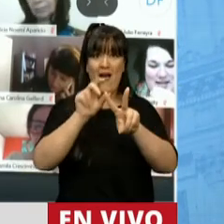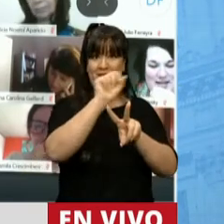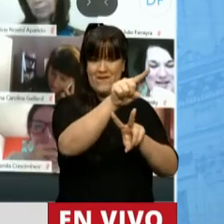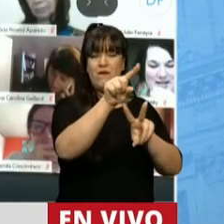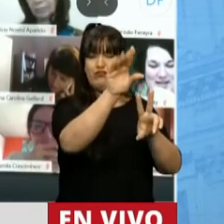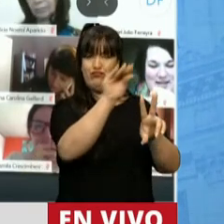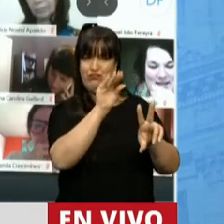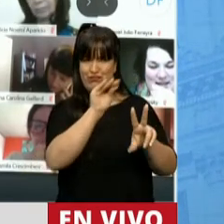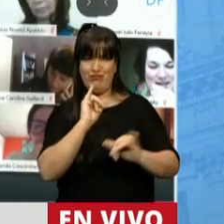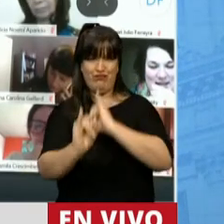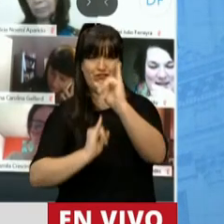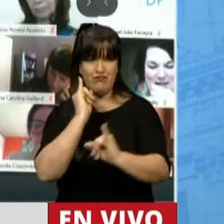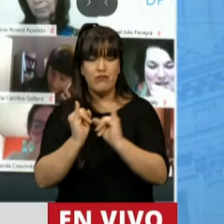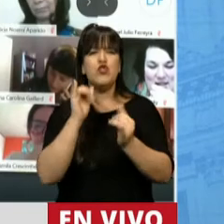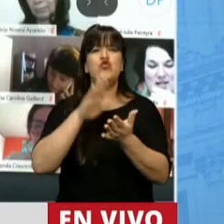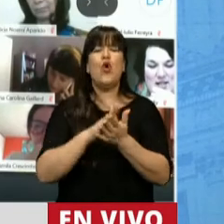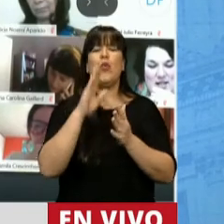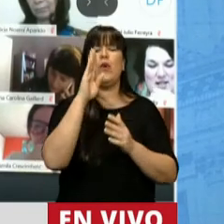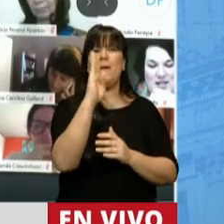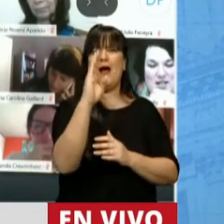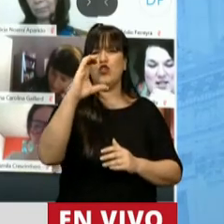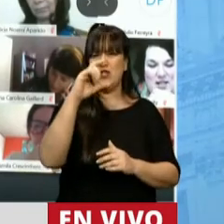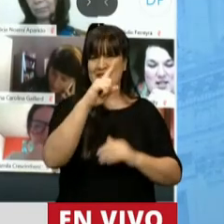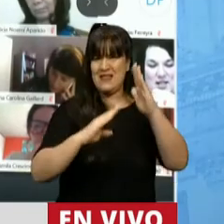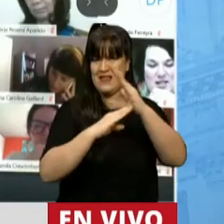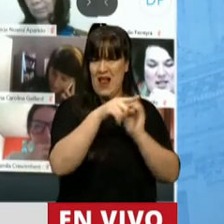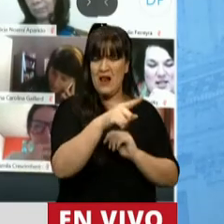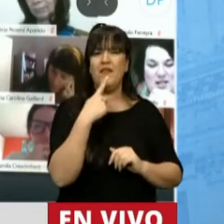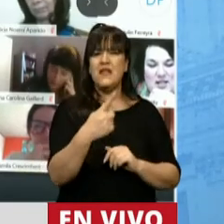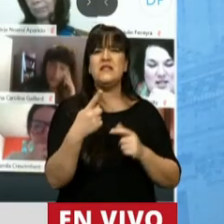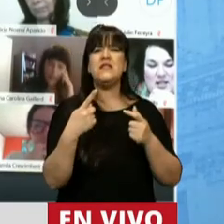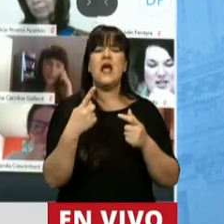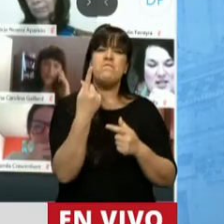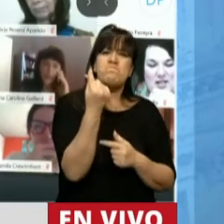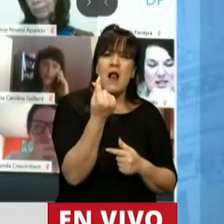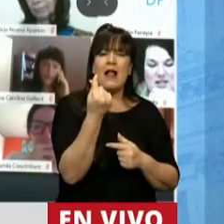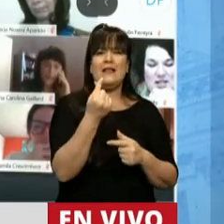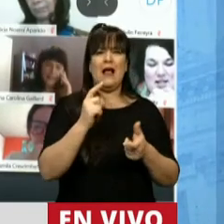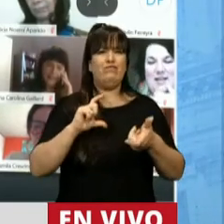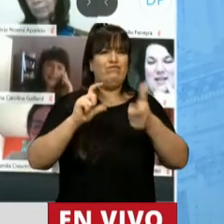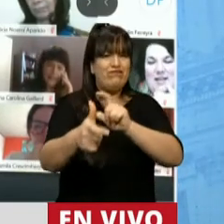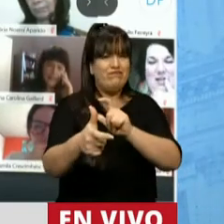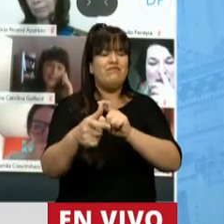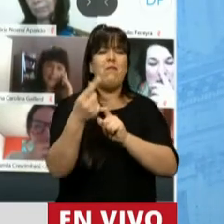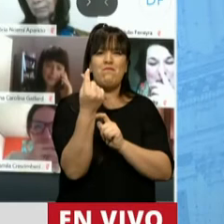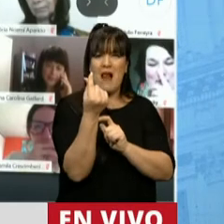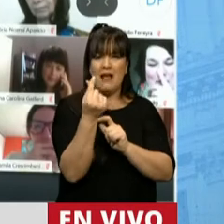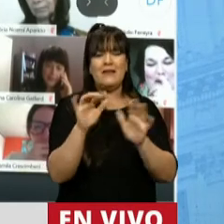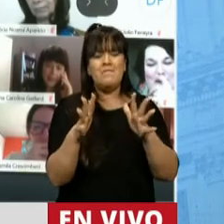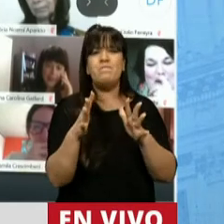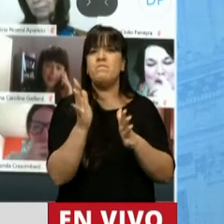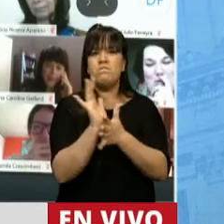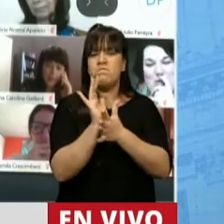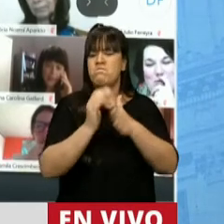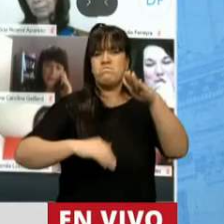En lo que respecta a las utilidades del Banco Central, dice que el monto estimado de transferencia de utilidades del Banco Central es el